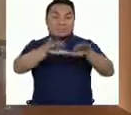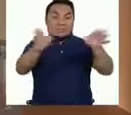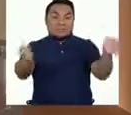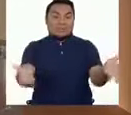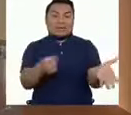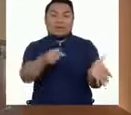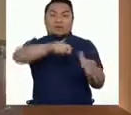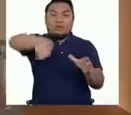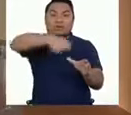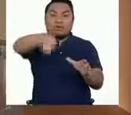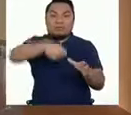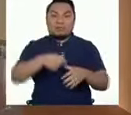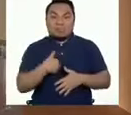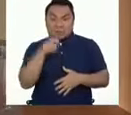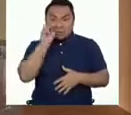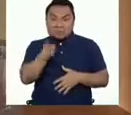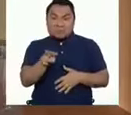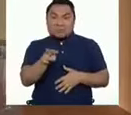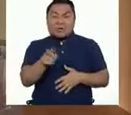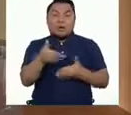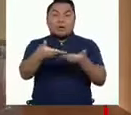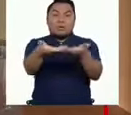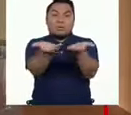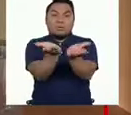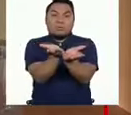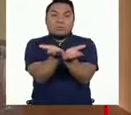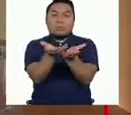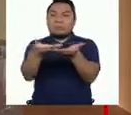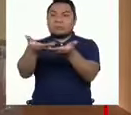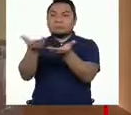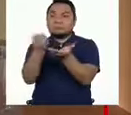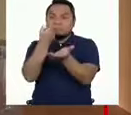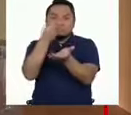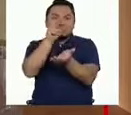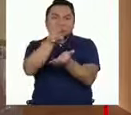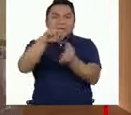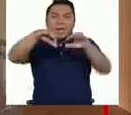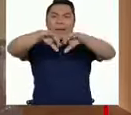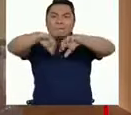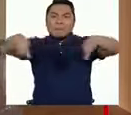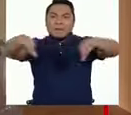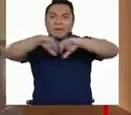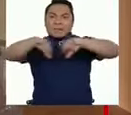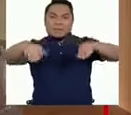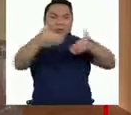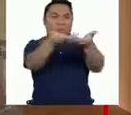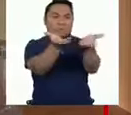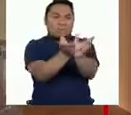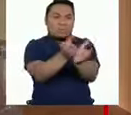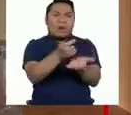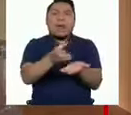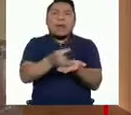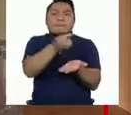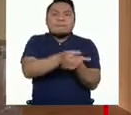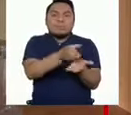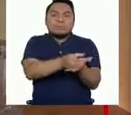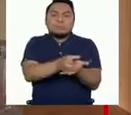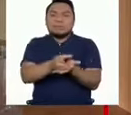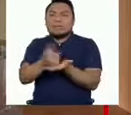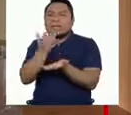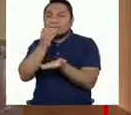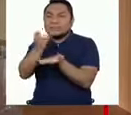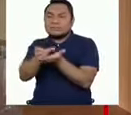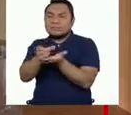Podemos ver que he ordenado la vajilla de mi casa separándola de los utensilios que están guardados en otro ambiente.